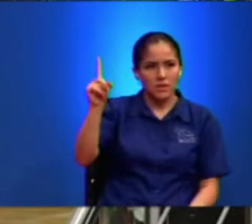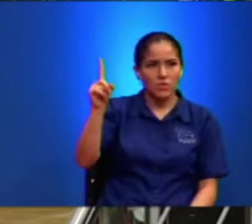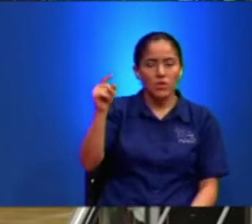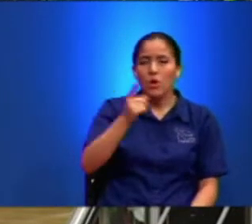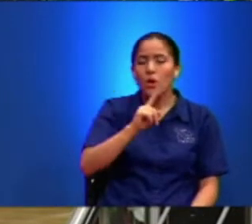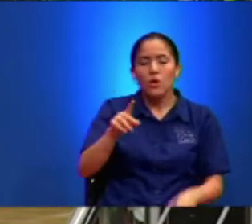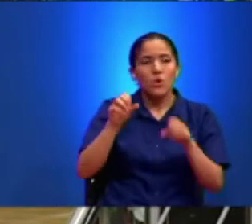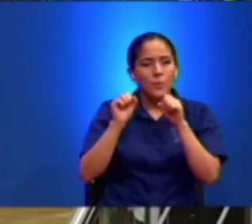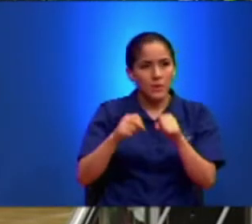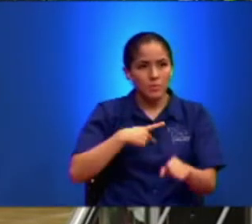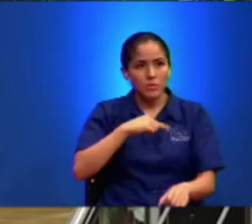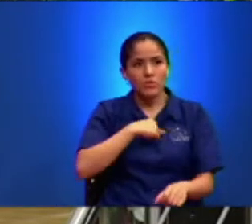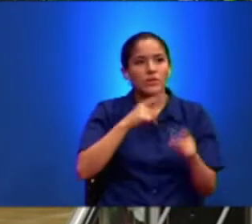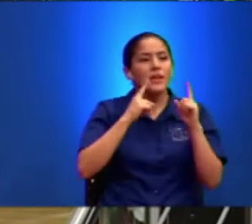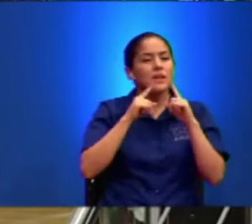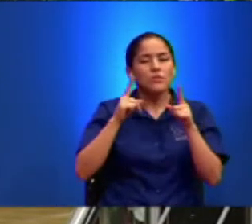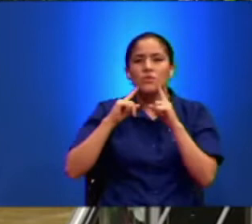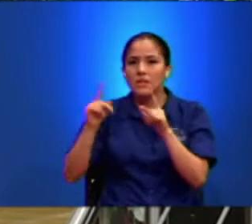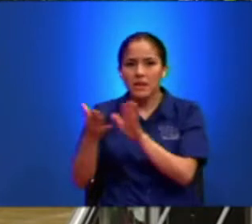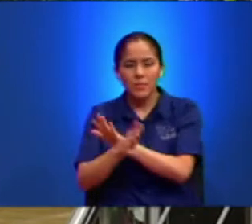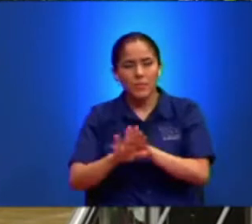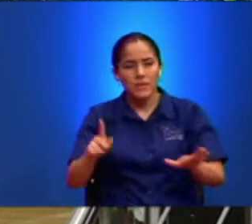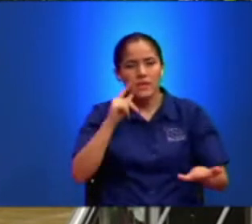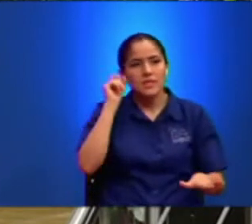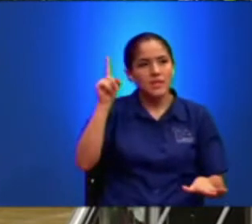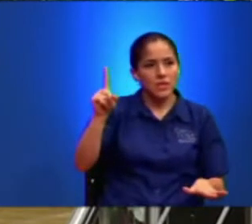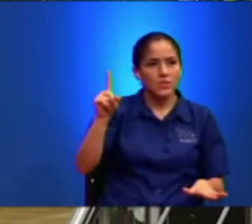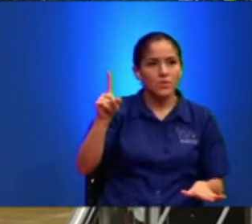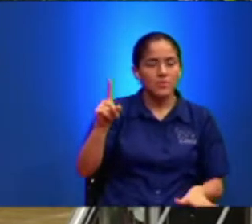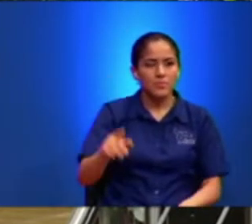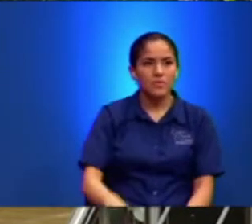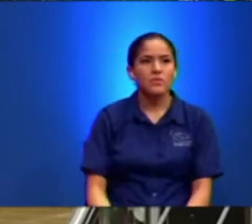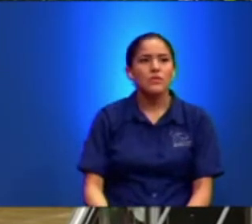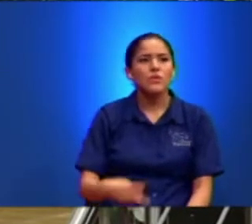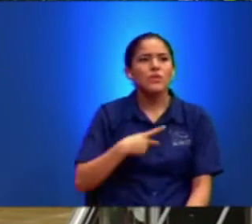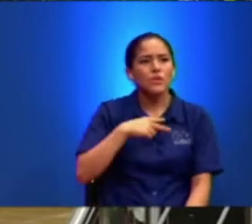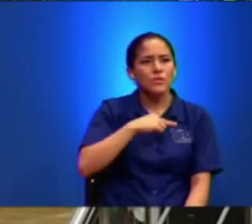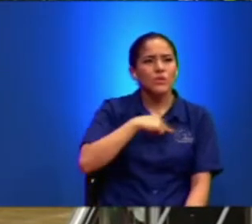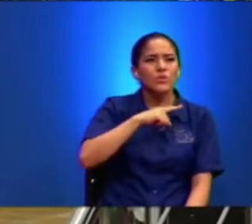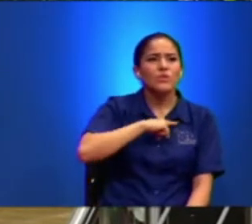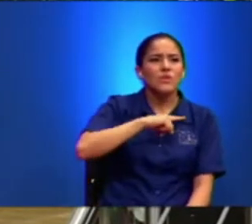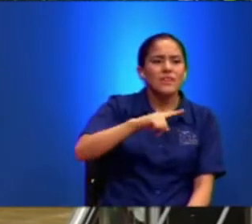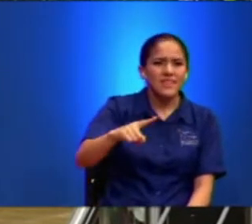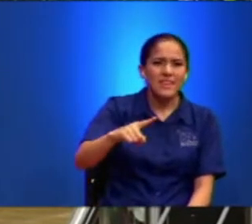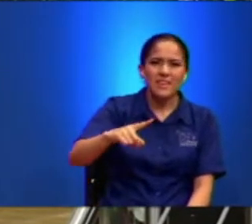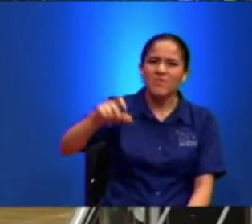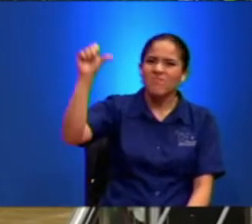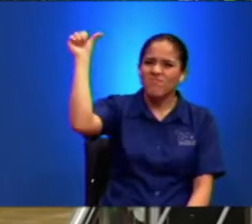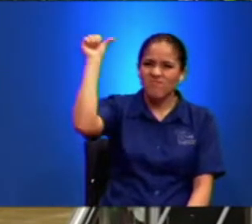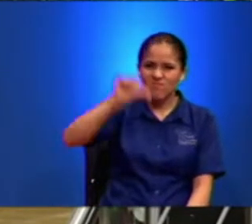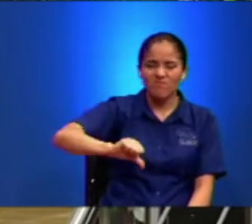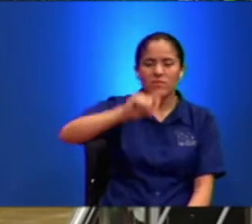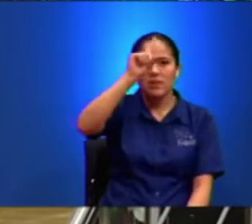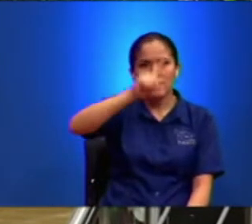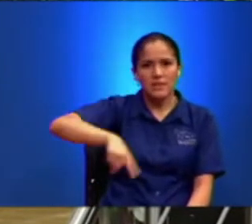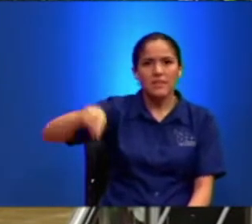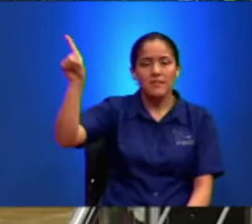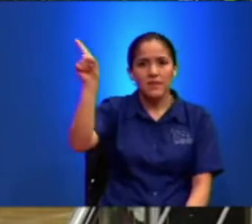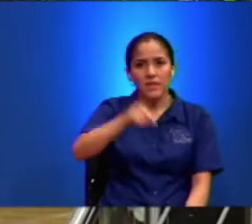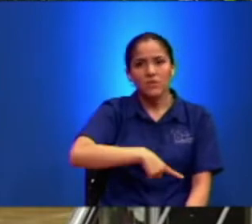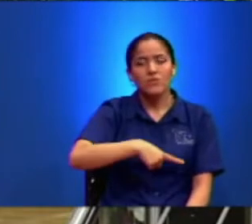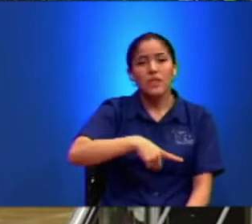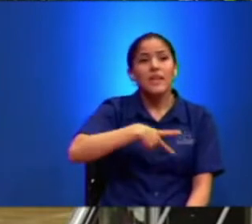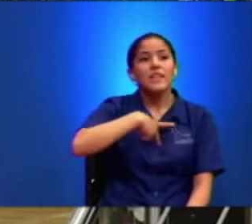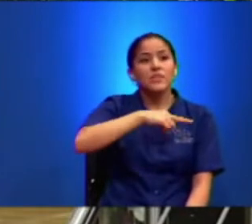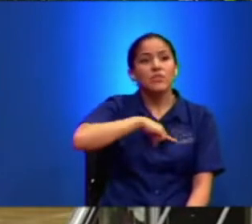No Podemos Nosotros Anunciar La Muerte Del Señor Adecuadamente Vamos Heraldos Descalificados Si Nos Sentimos